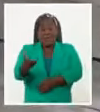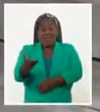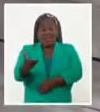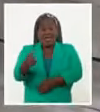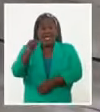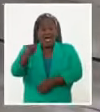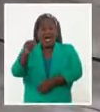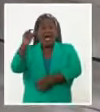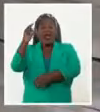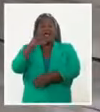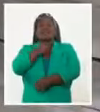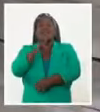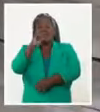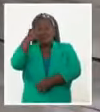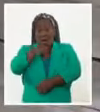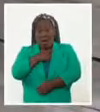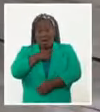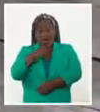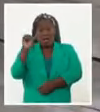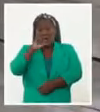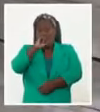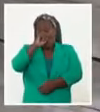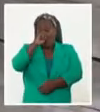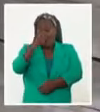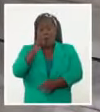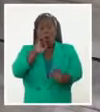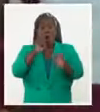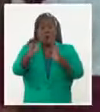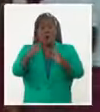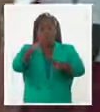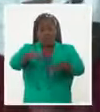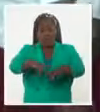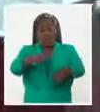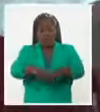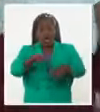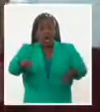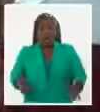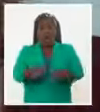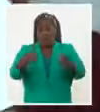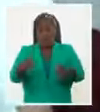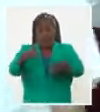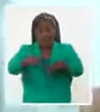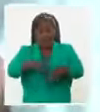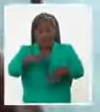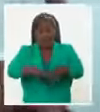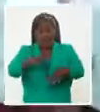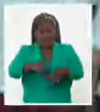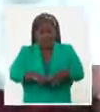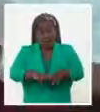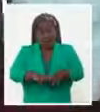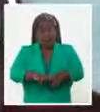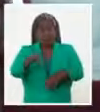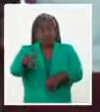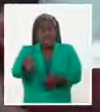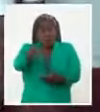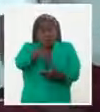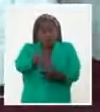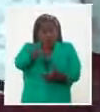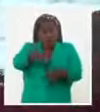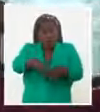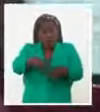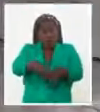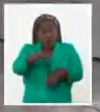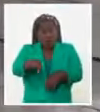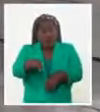que lo grotesco. Es el homenaje a La Habana en sus 502 años de historia, una ciudad que con su más de